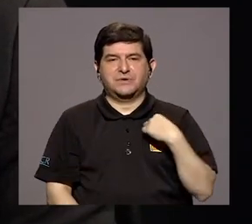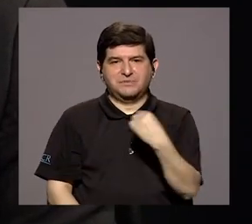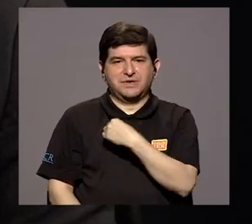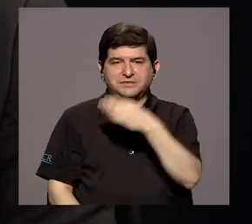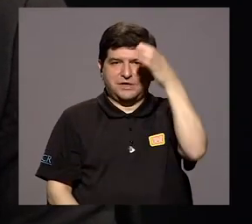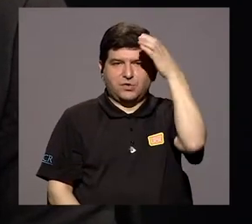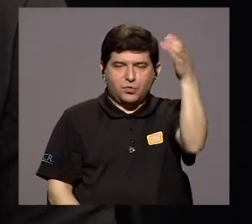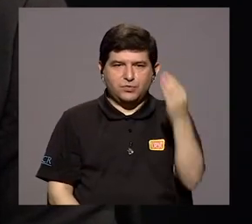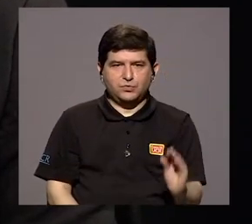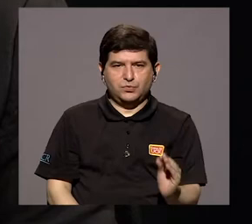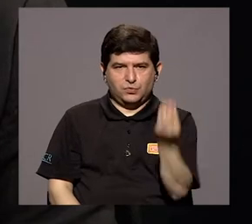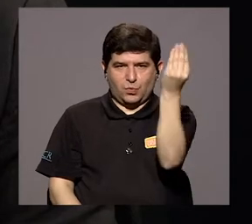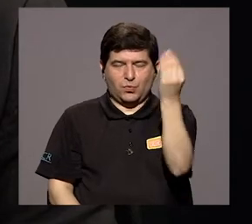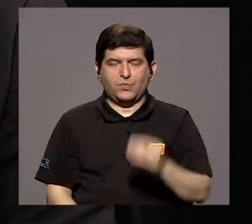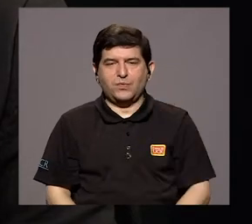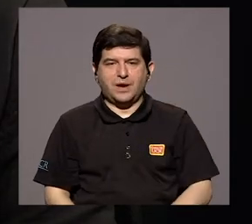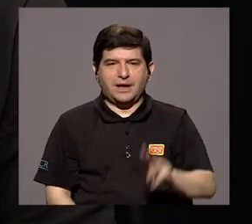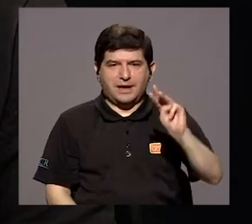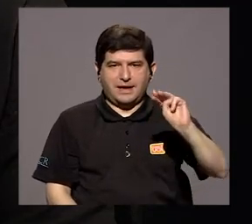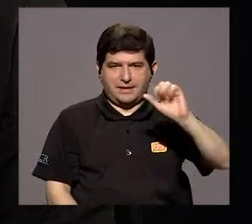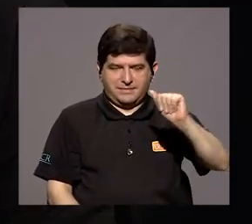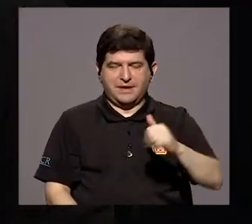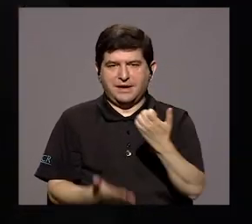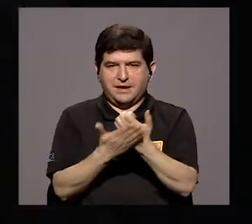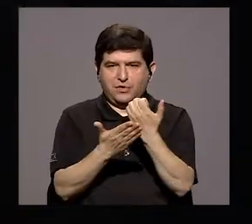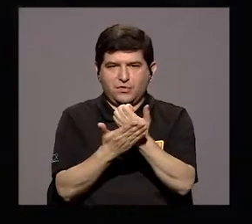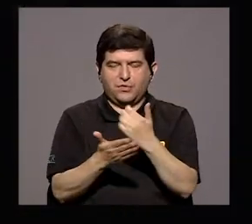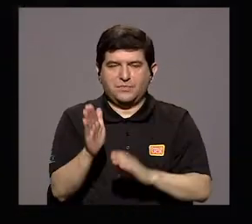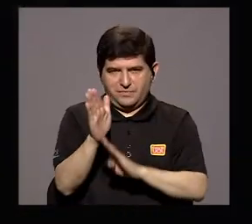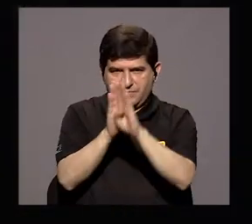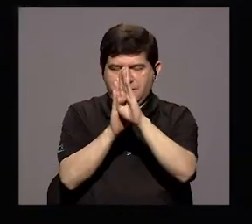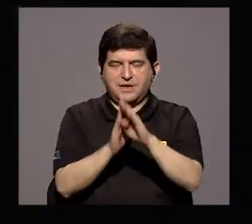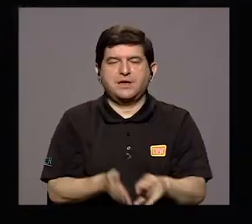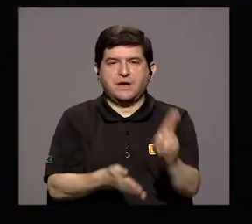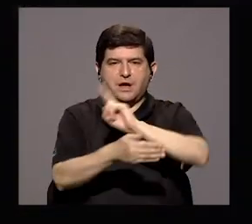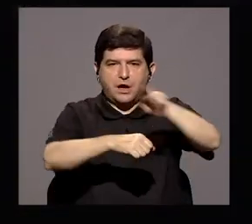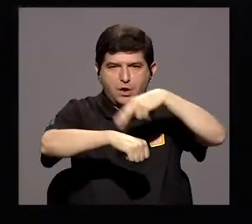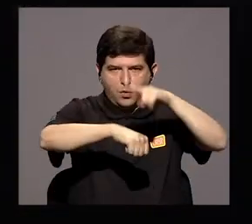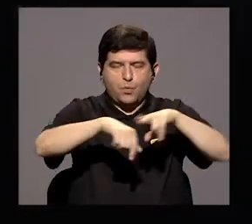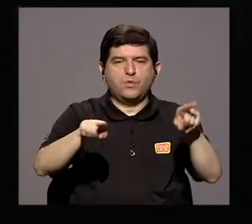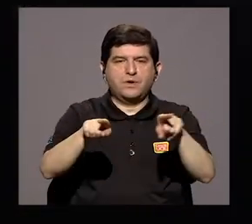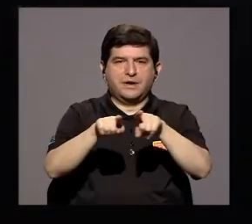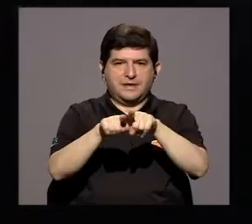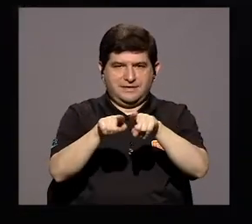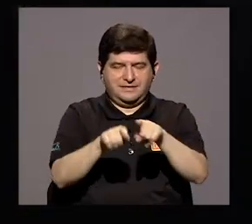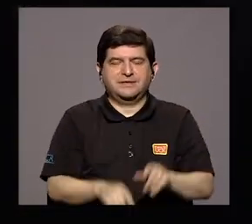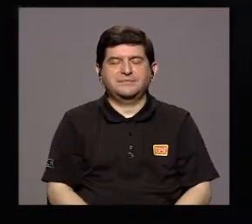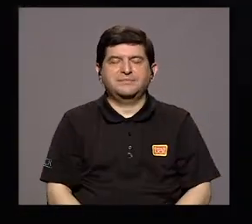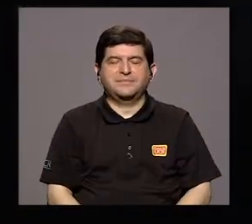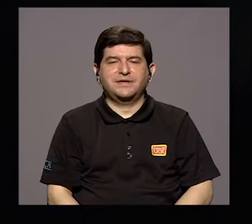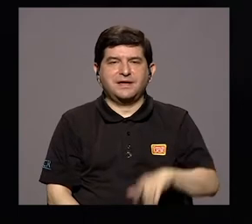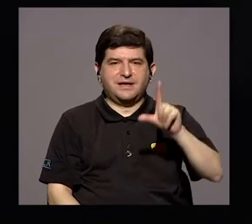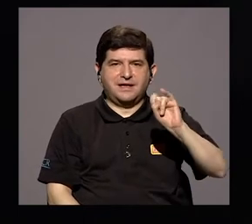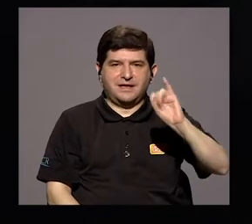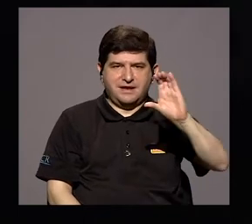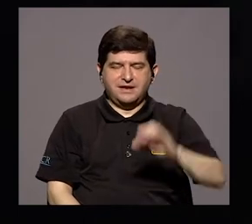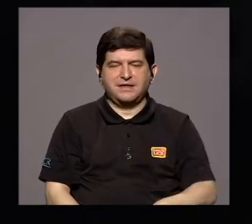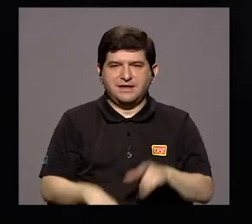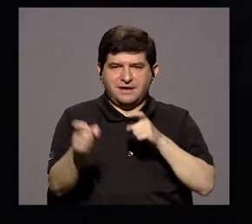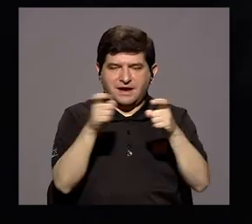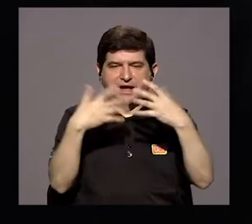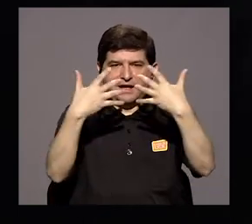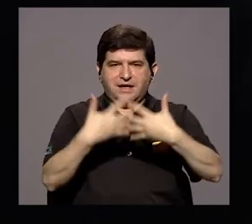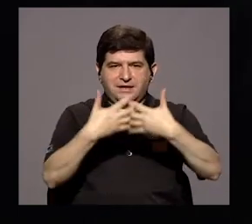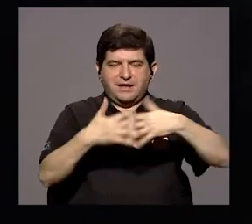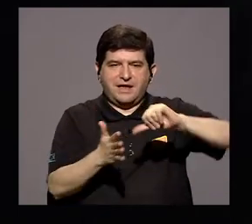y Juventud, es máster en Economía y Desarrollo por la Universidad Nacional, pero además tiene una licenciatura en Administración de Empresas con